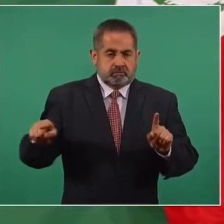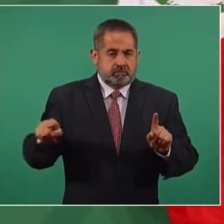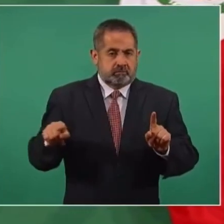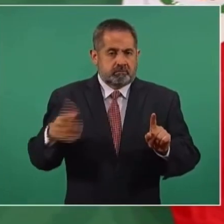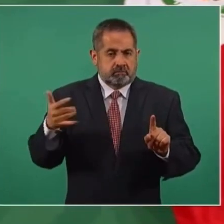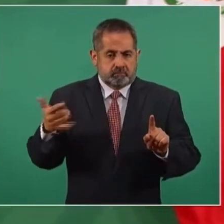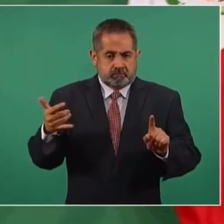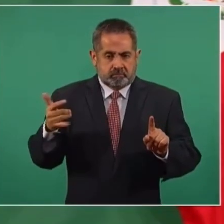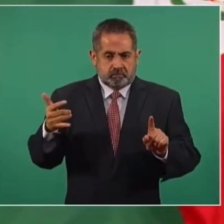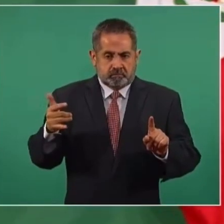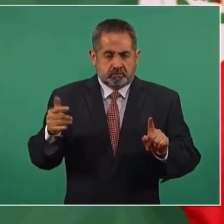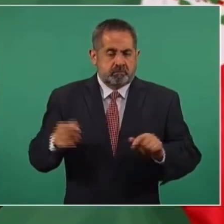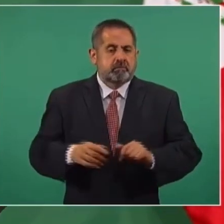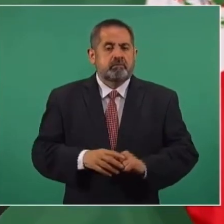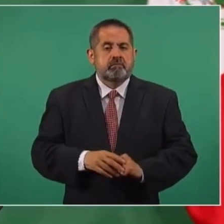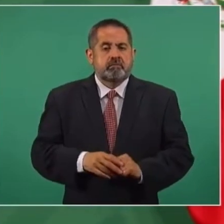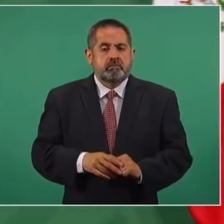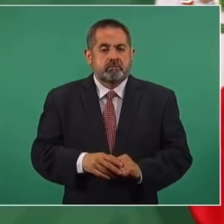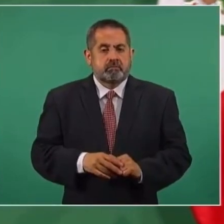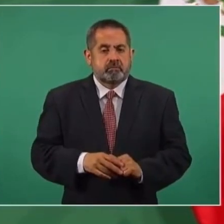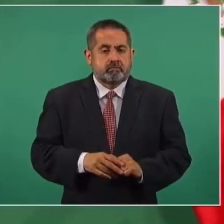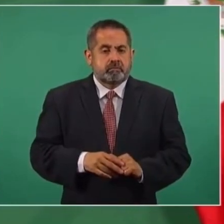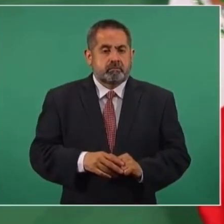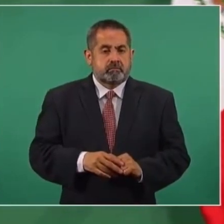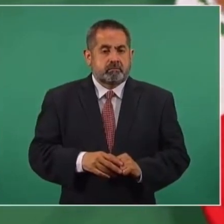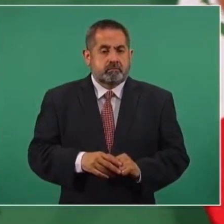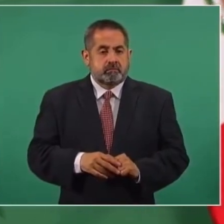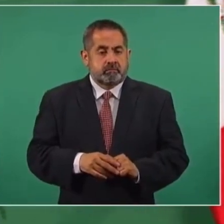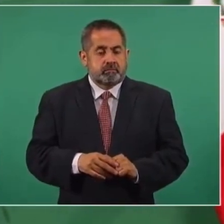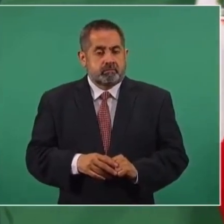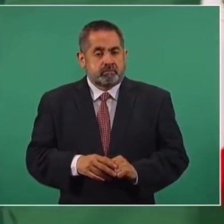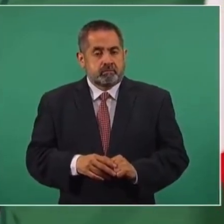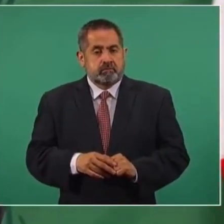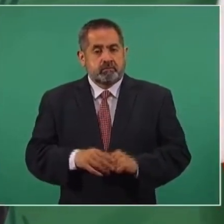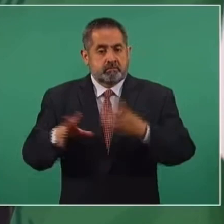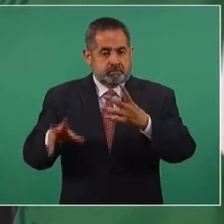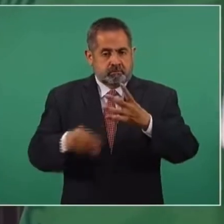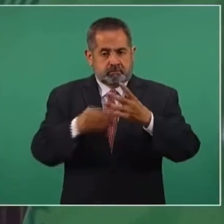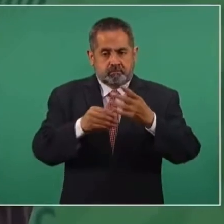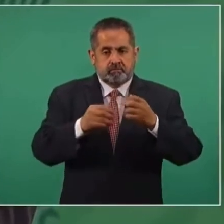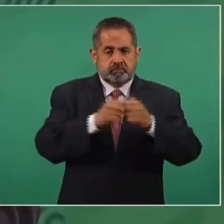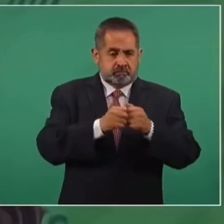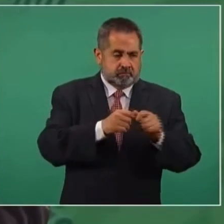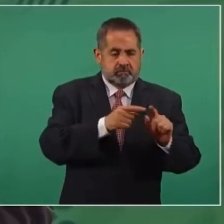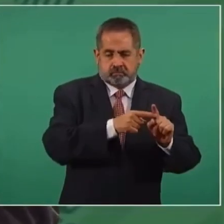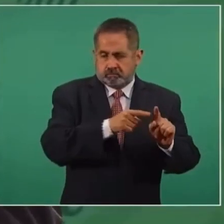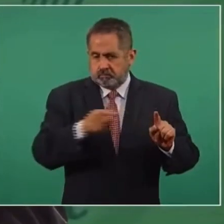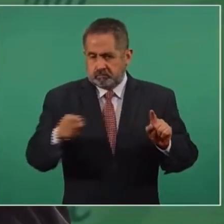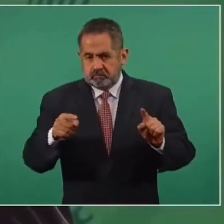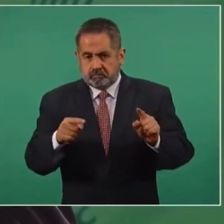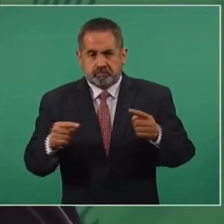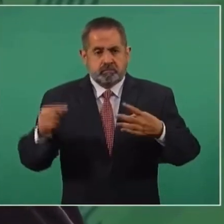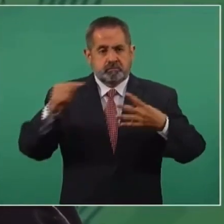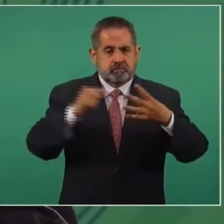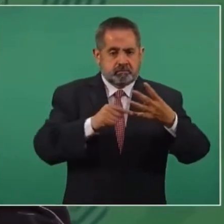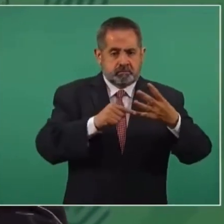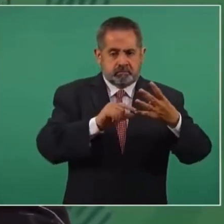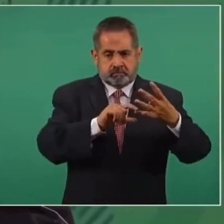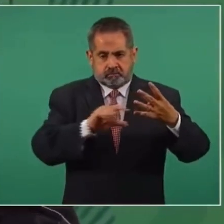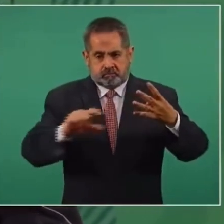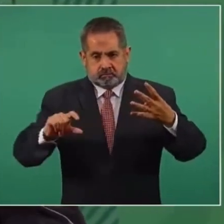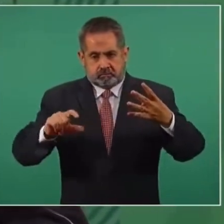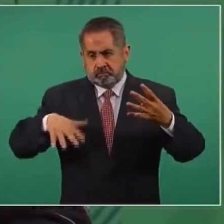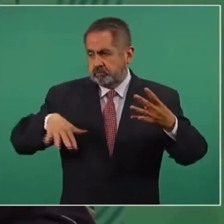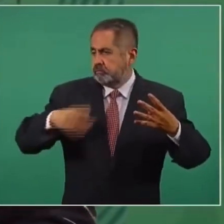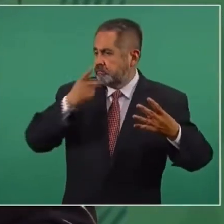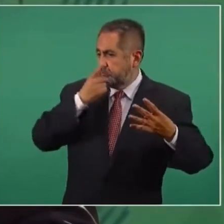Y en el plan general, de acuerdo a lo que